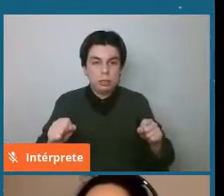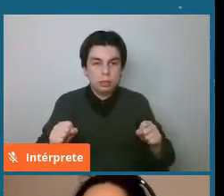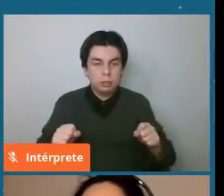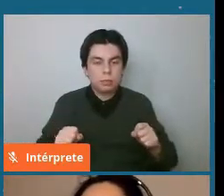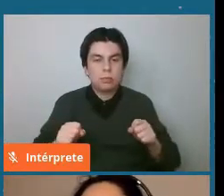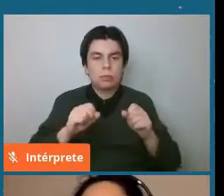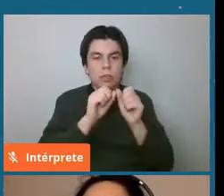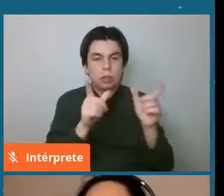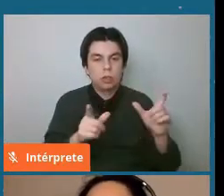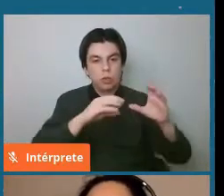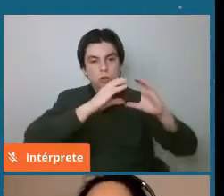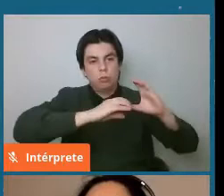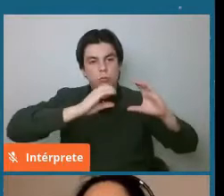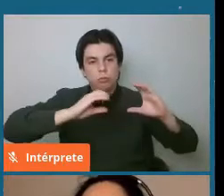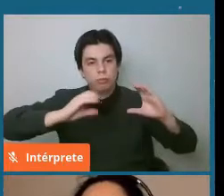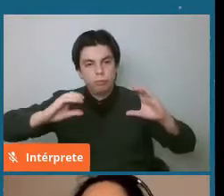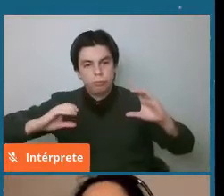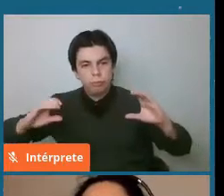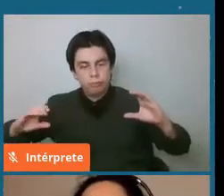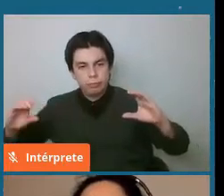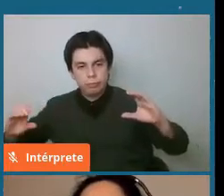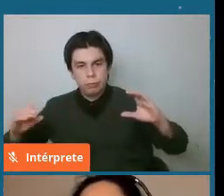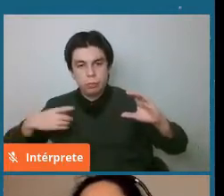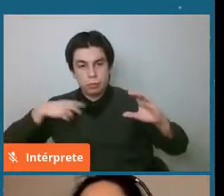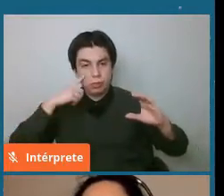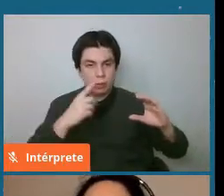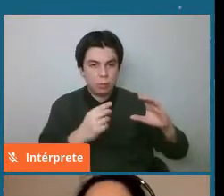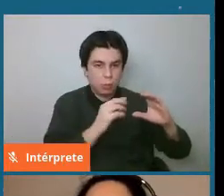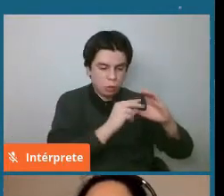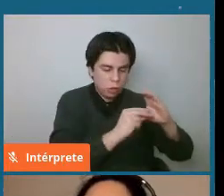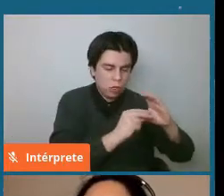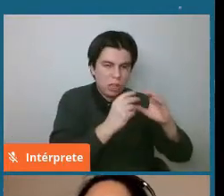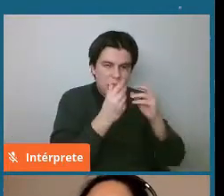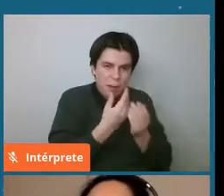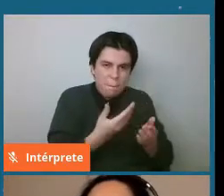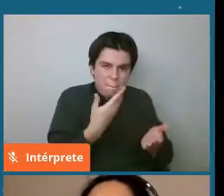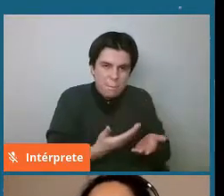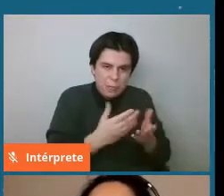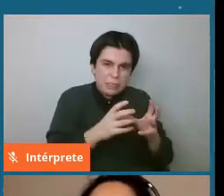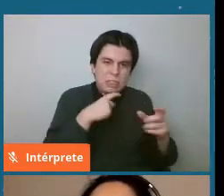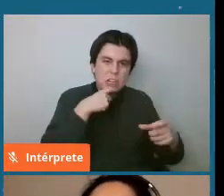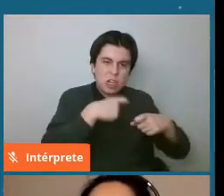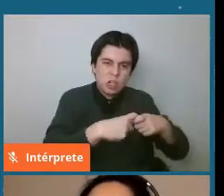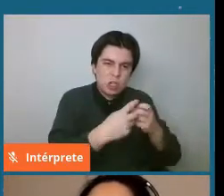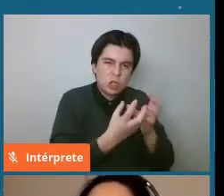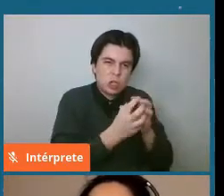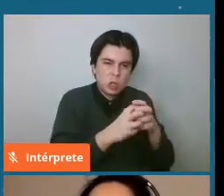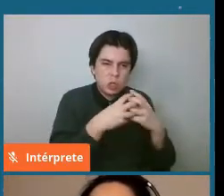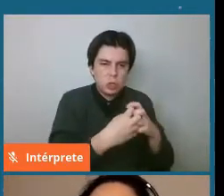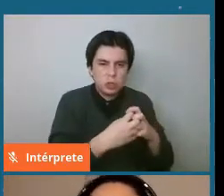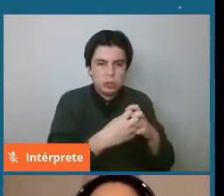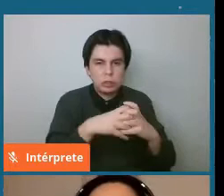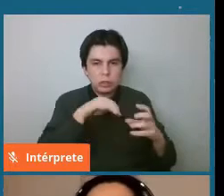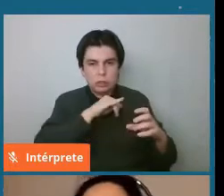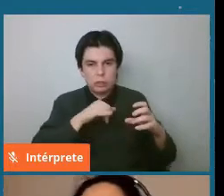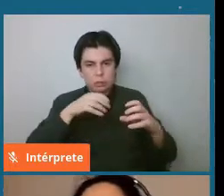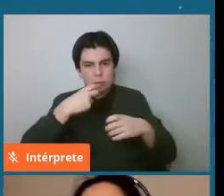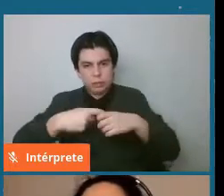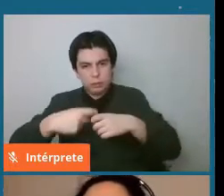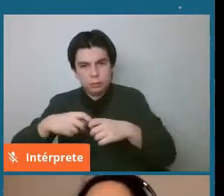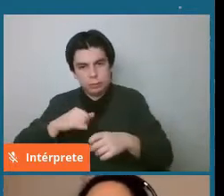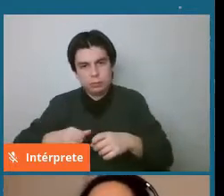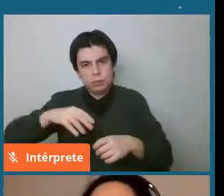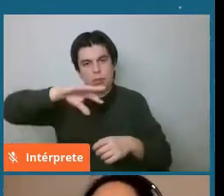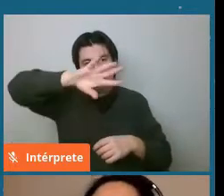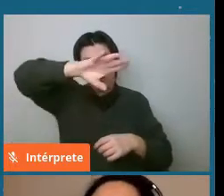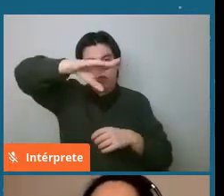tiene actualmente que tenemos planetas densos rocosos al interior un cinturón de asteroide entremedio que marca